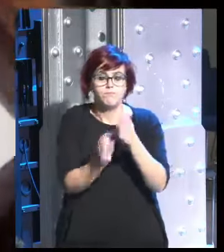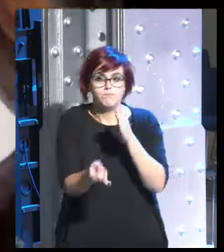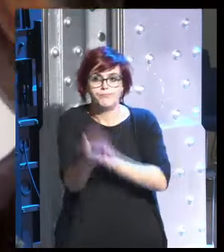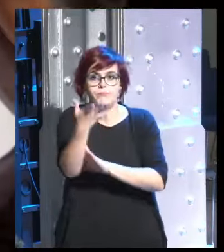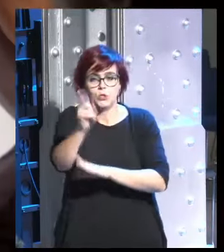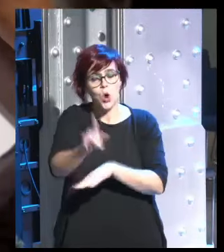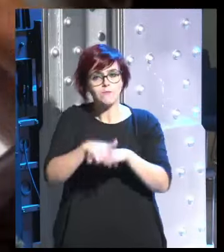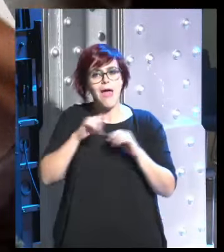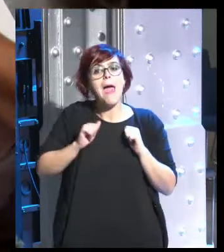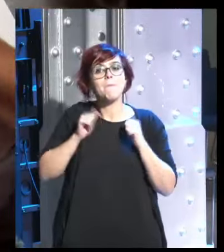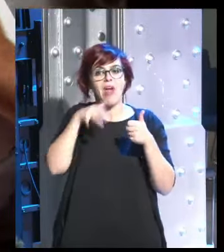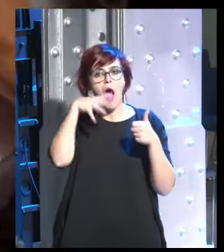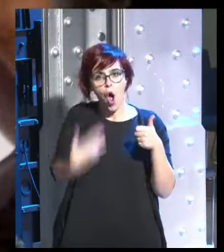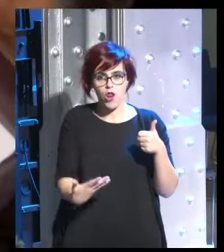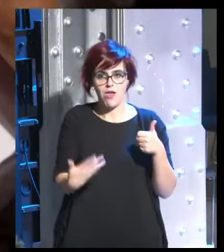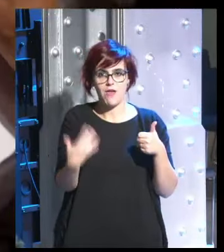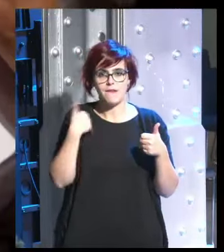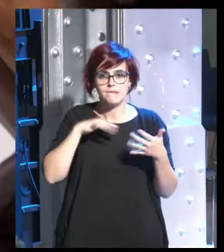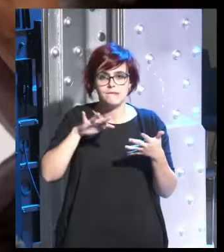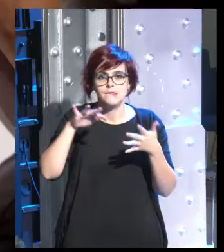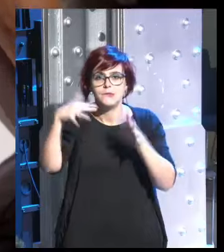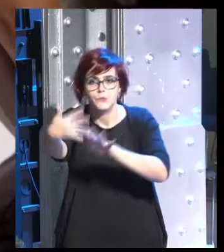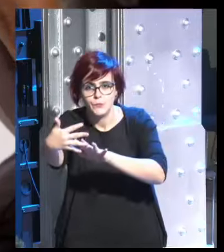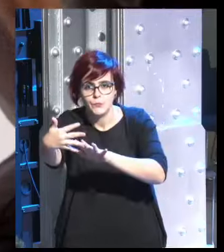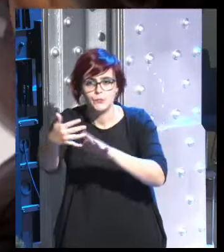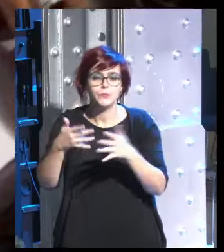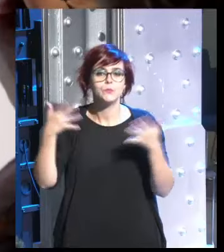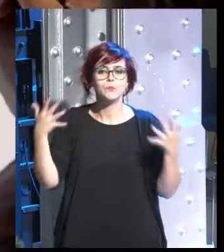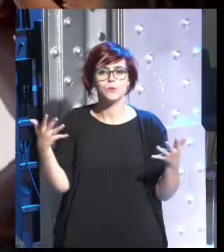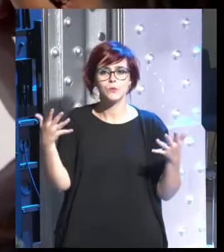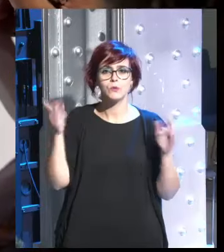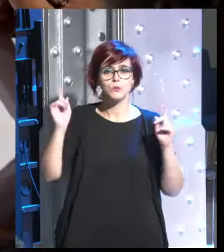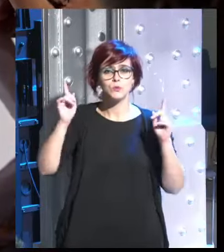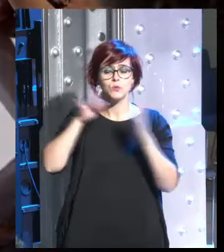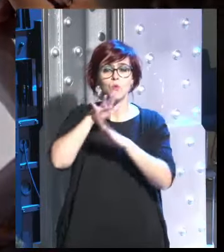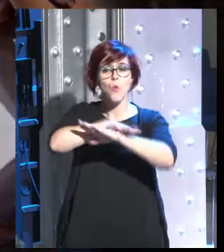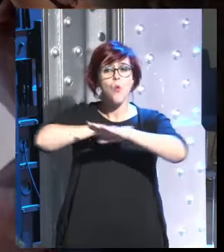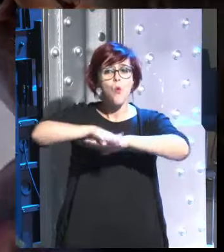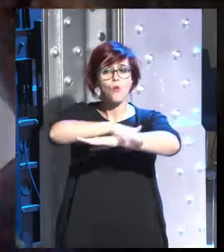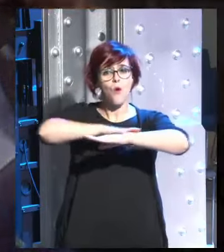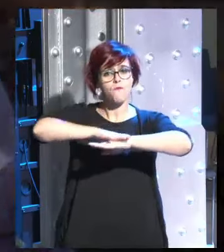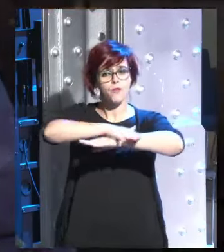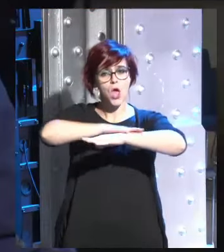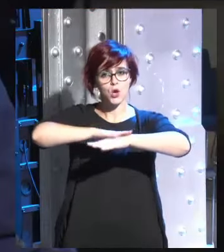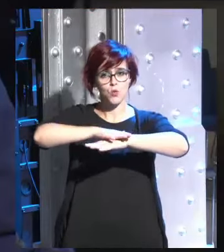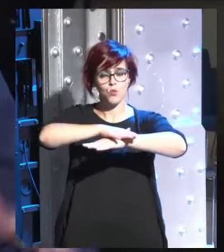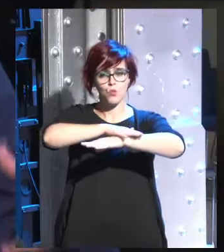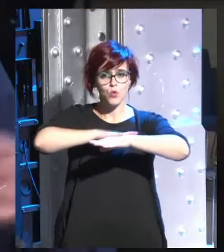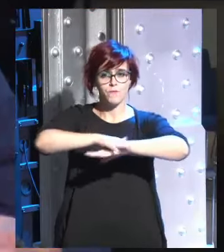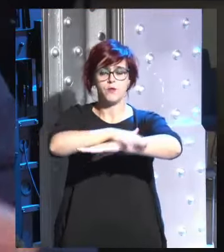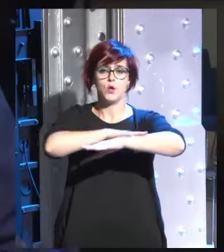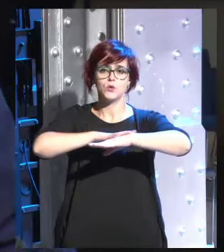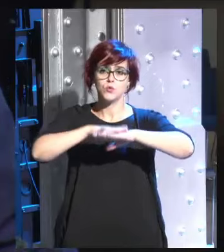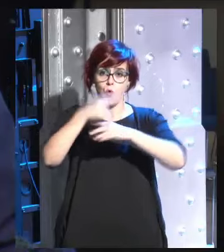empezando ya y no es que haya un gran gobierno que nos esté forzando a que